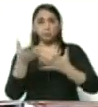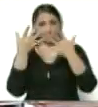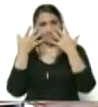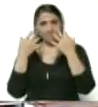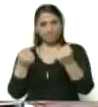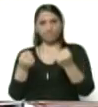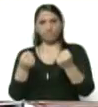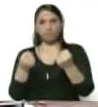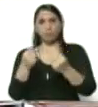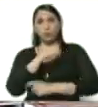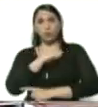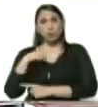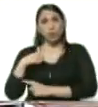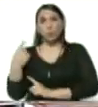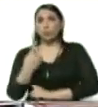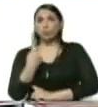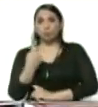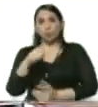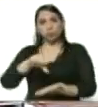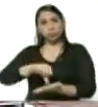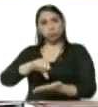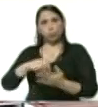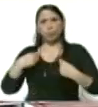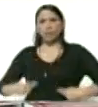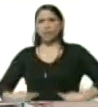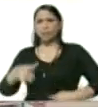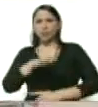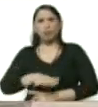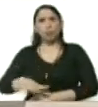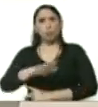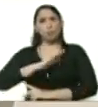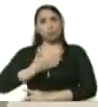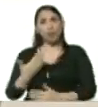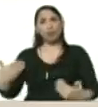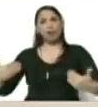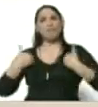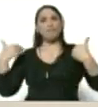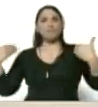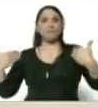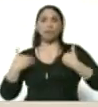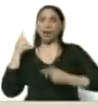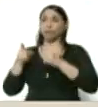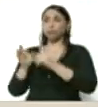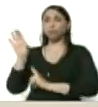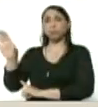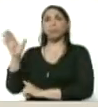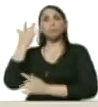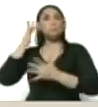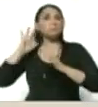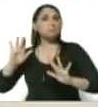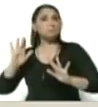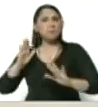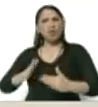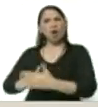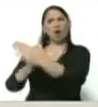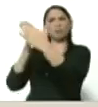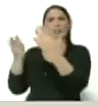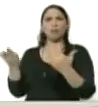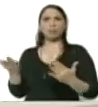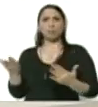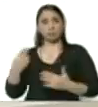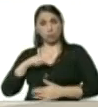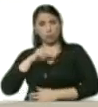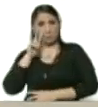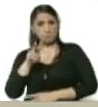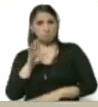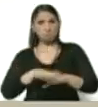que somos un solo ente, es la humanidad toda la que se puede ver afectada si algún país pretende ir contra corriente. Hemos